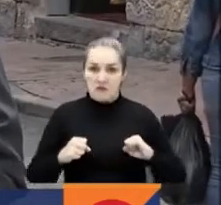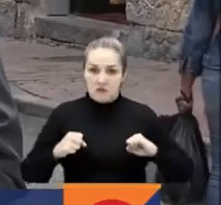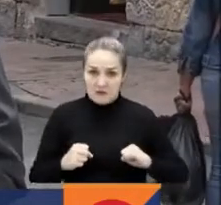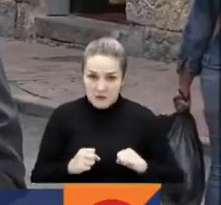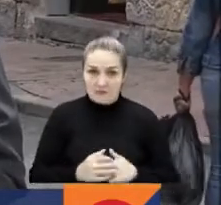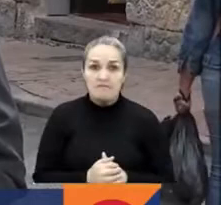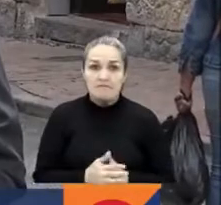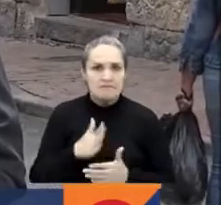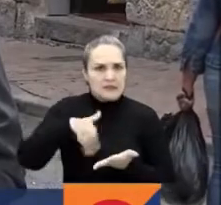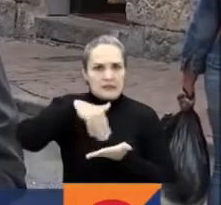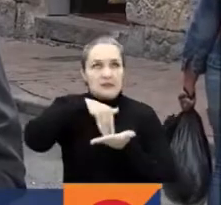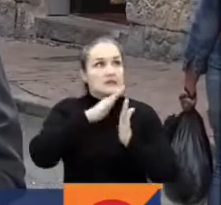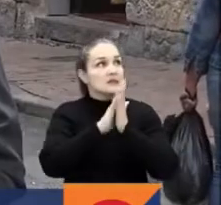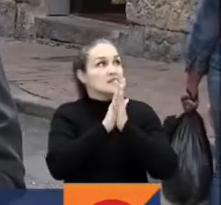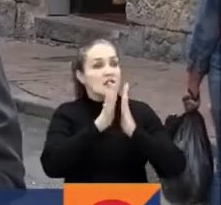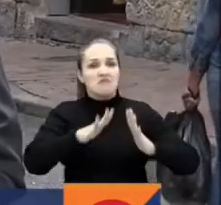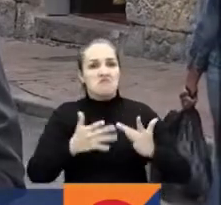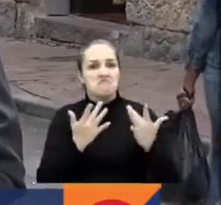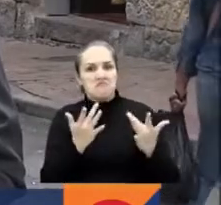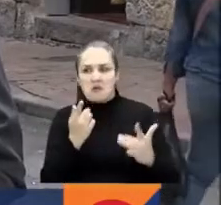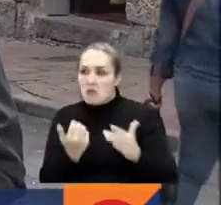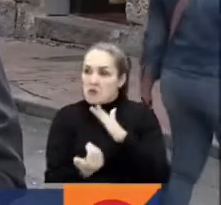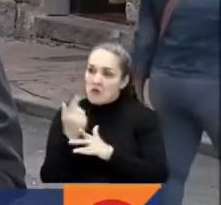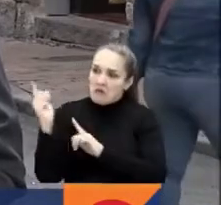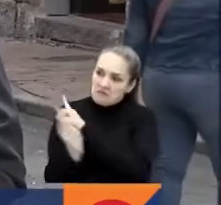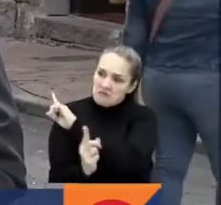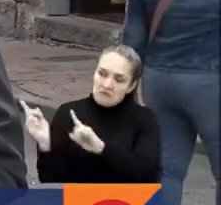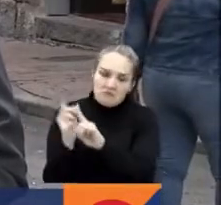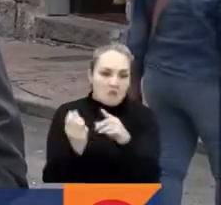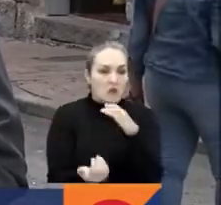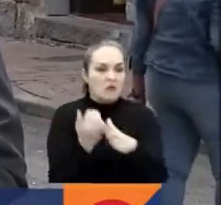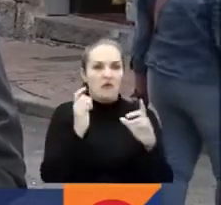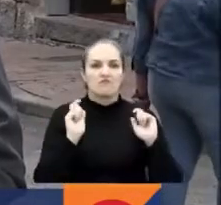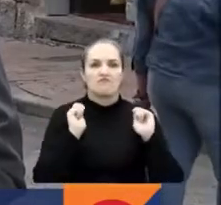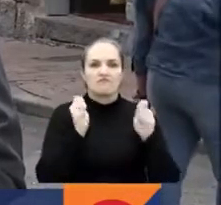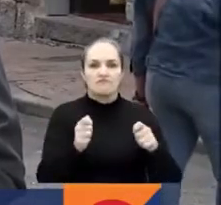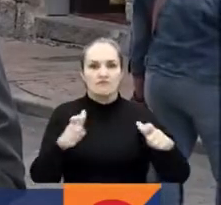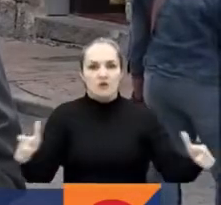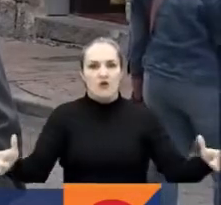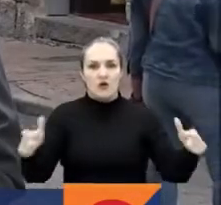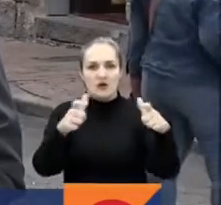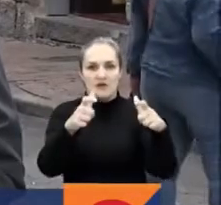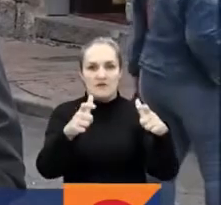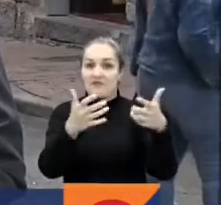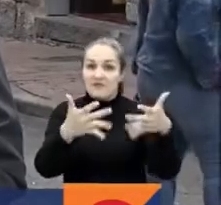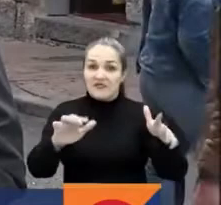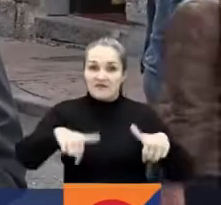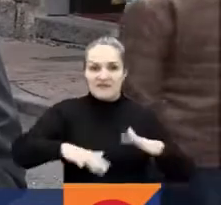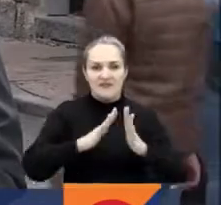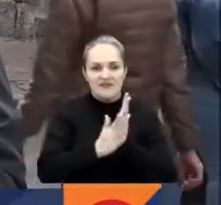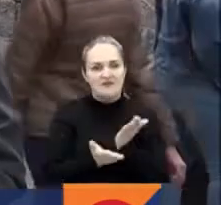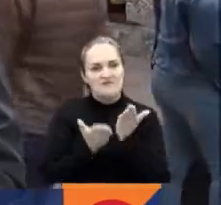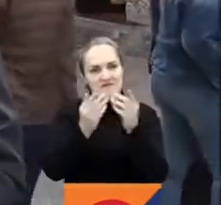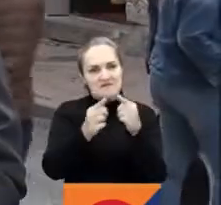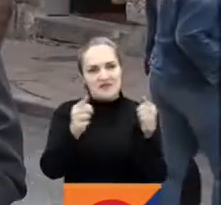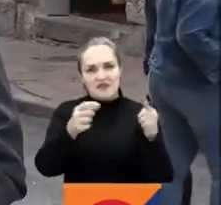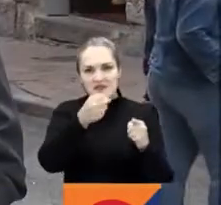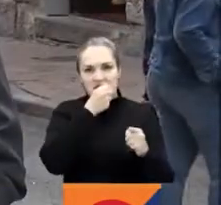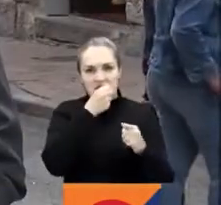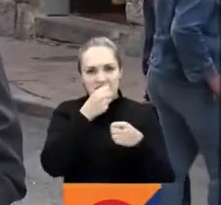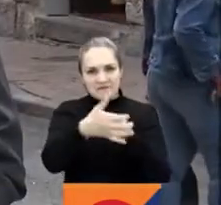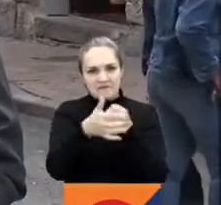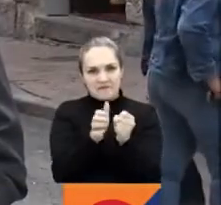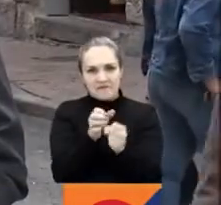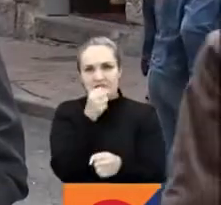que viene pasando con esa nueva posesión de este nuevo Congreso de la República. Desde el centro de Bogotá volvemos con ustedes para más noticias. RTBC Noticias